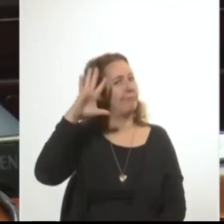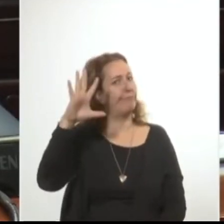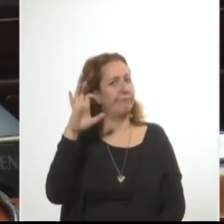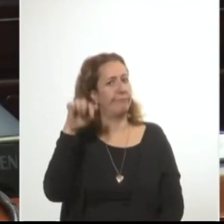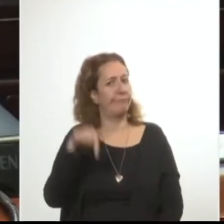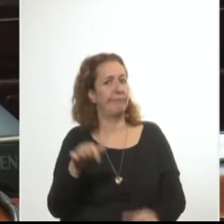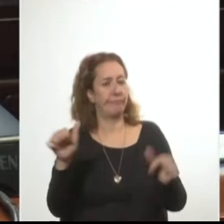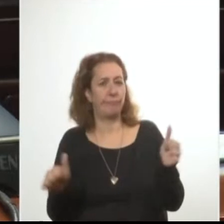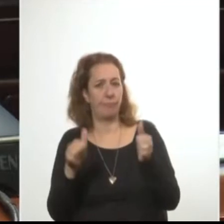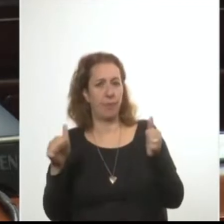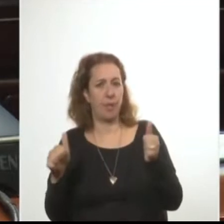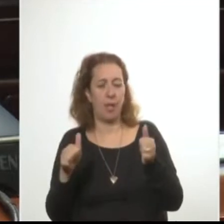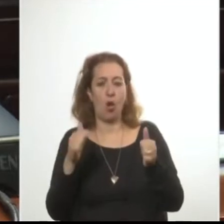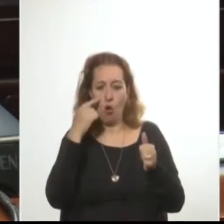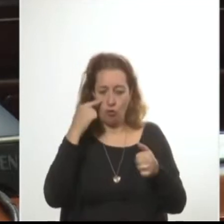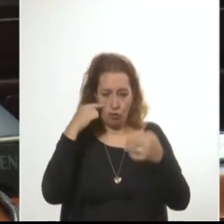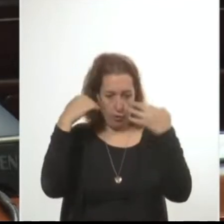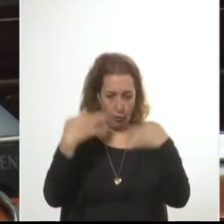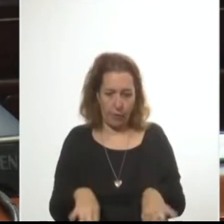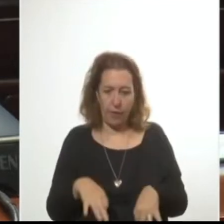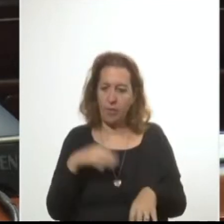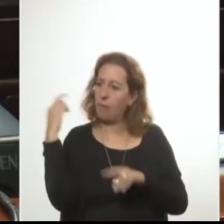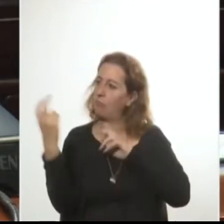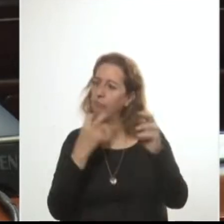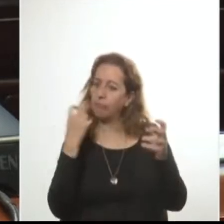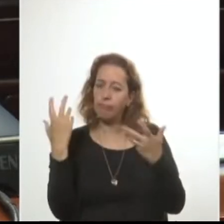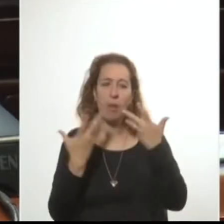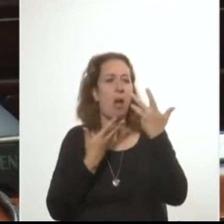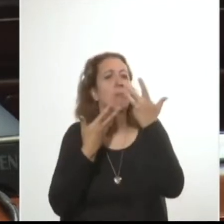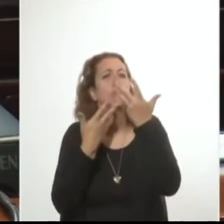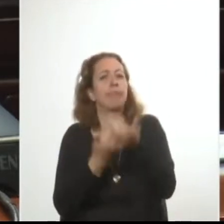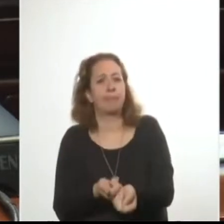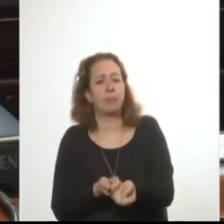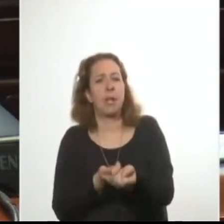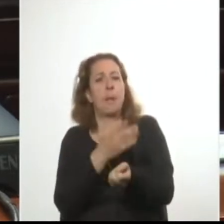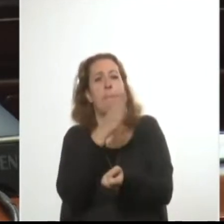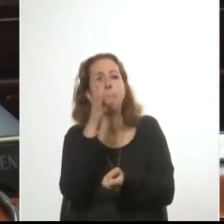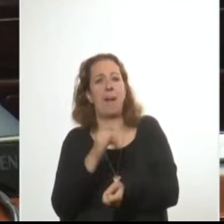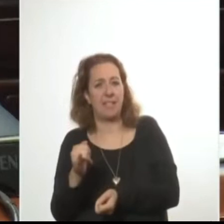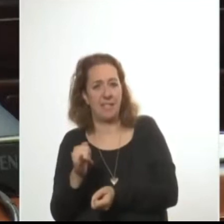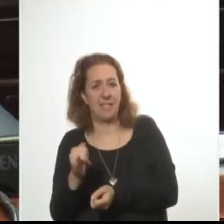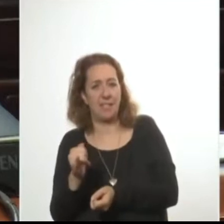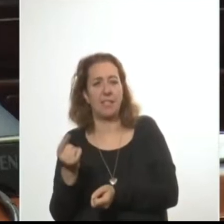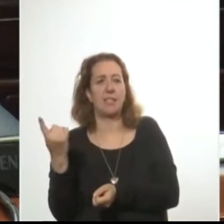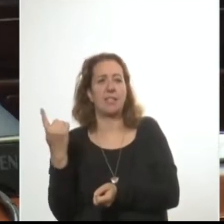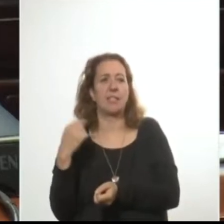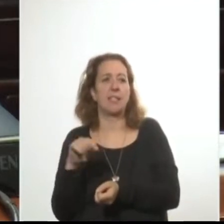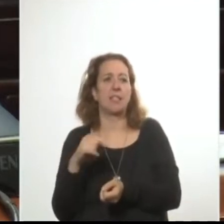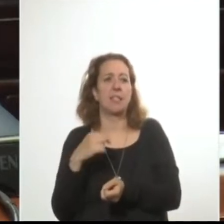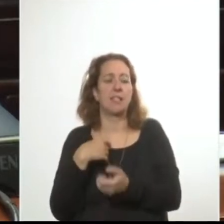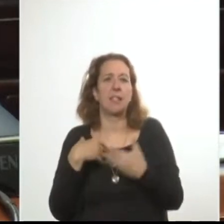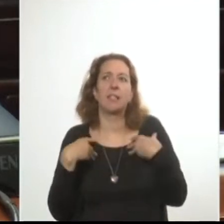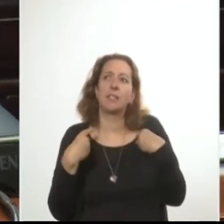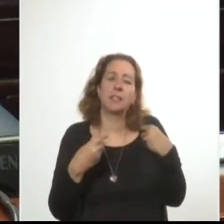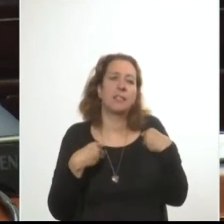partir de su cabal conocimiento debe buscar contribuir a la pacificación de los espíritus de